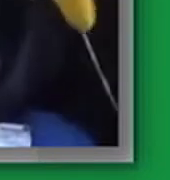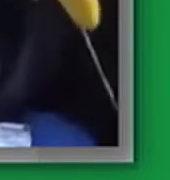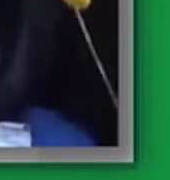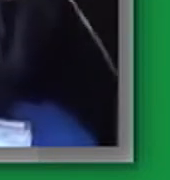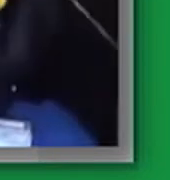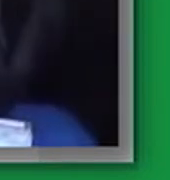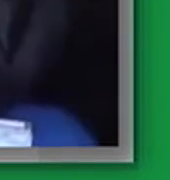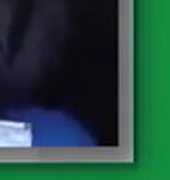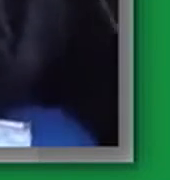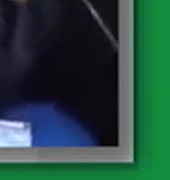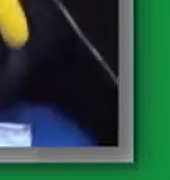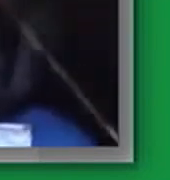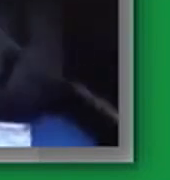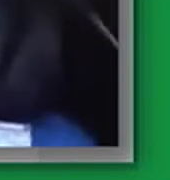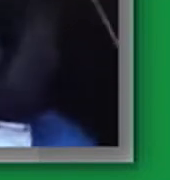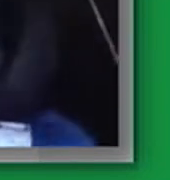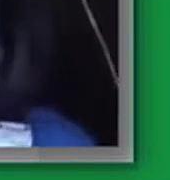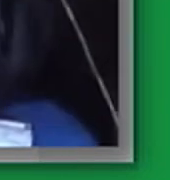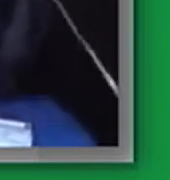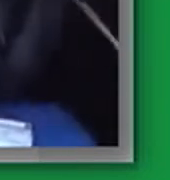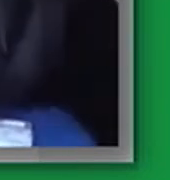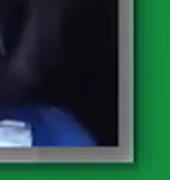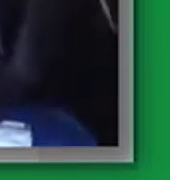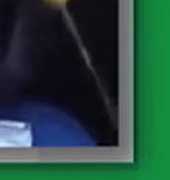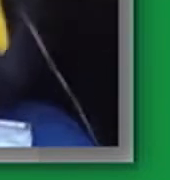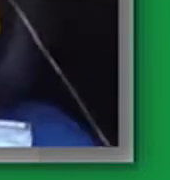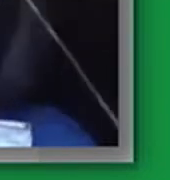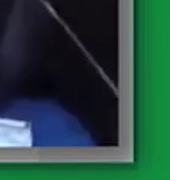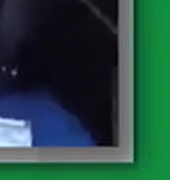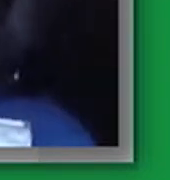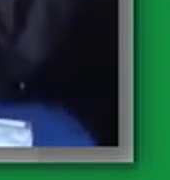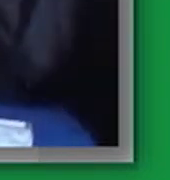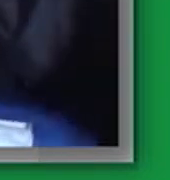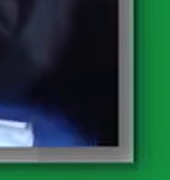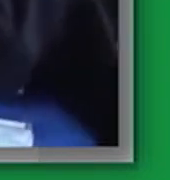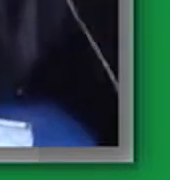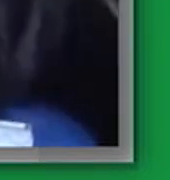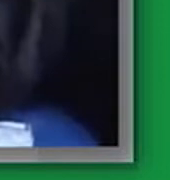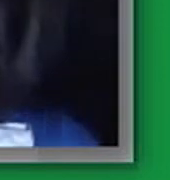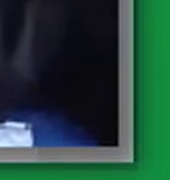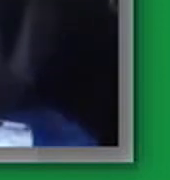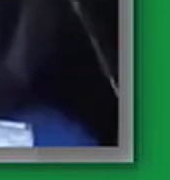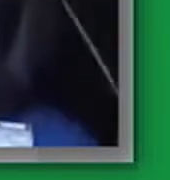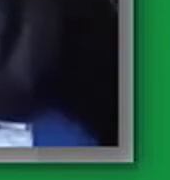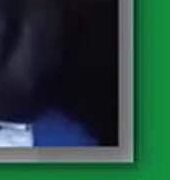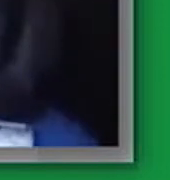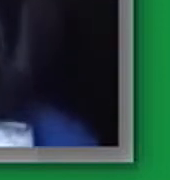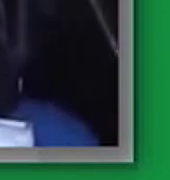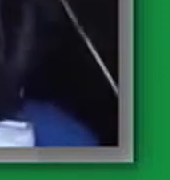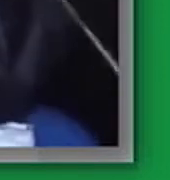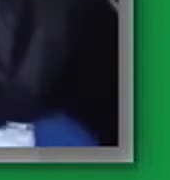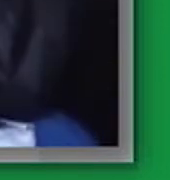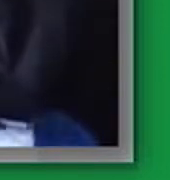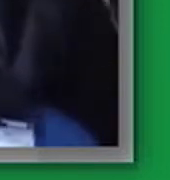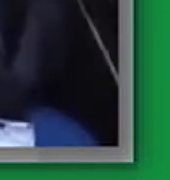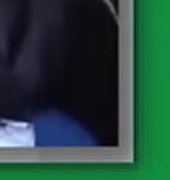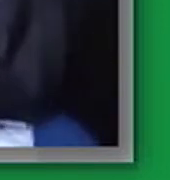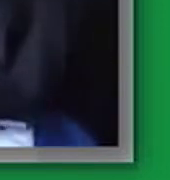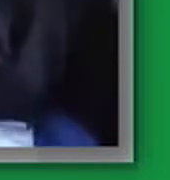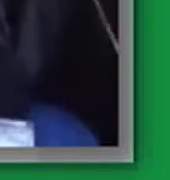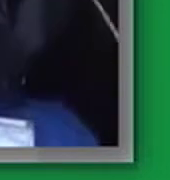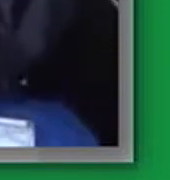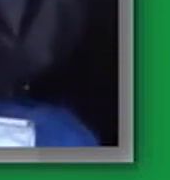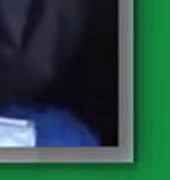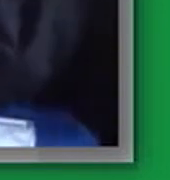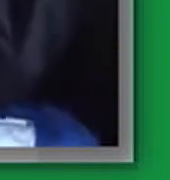necesito boleto solamente con abrir un libro de la colección Bicentenario ya yo me voy a viajar por muchos lugares y a conocer a muchos